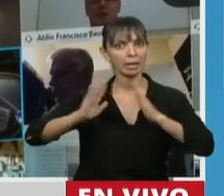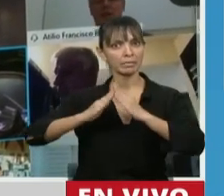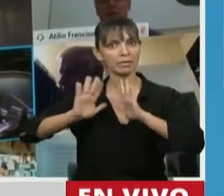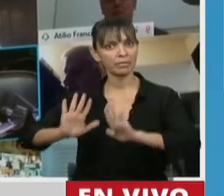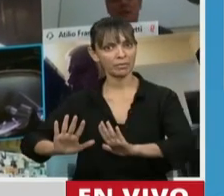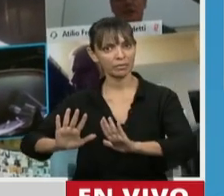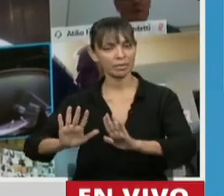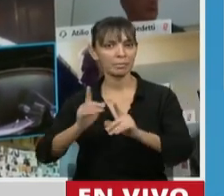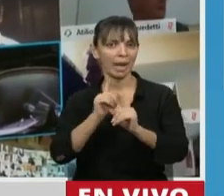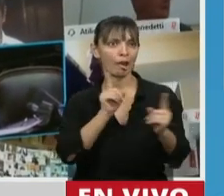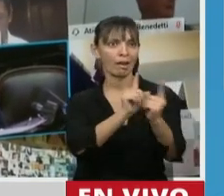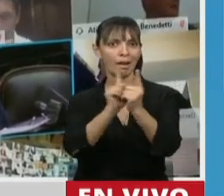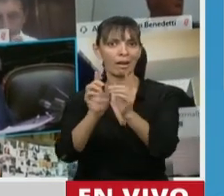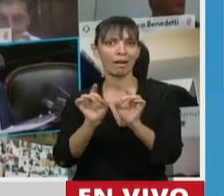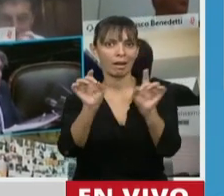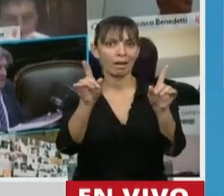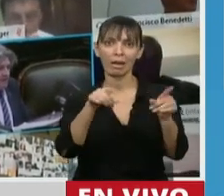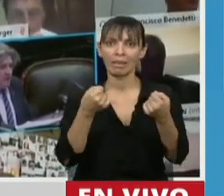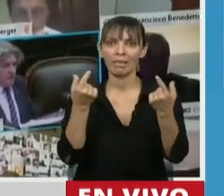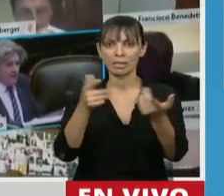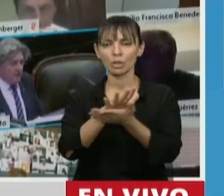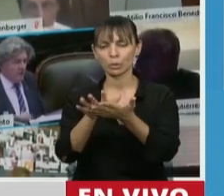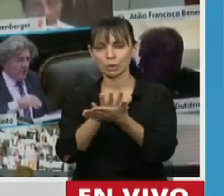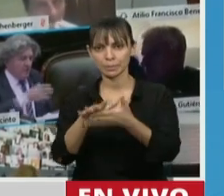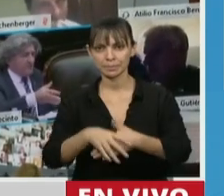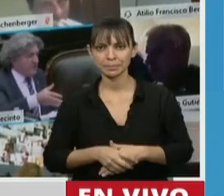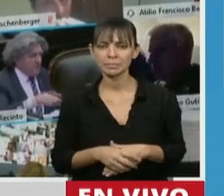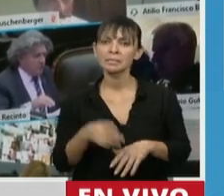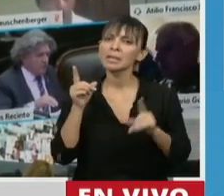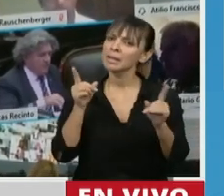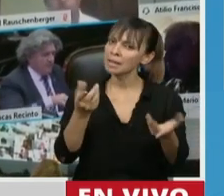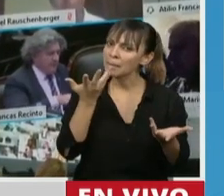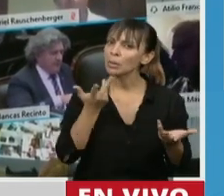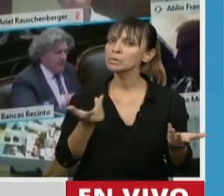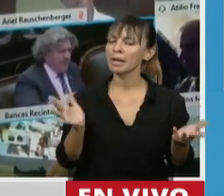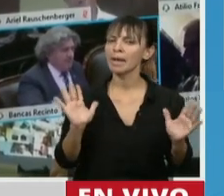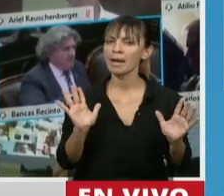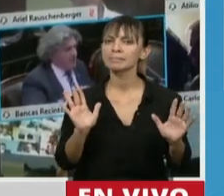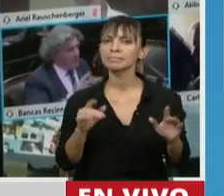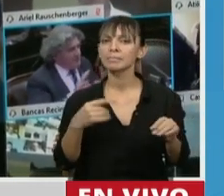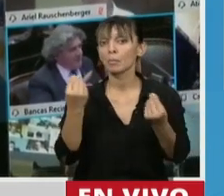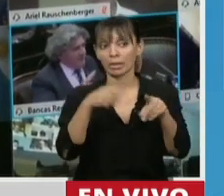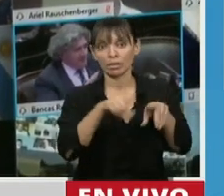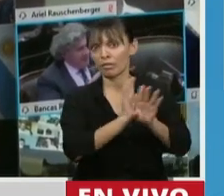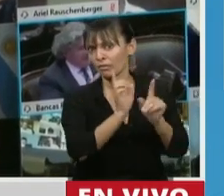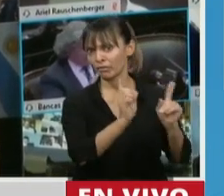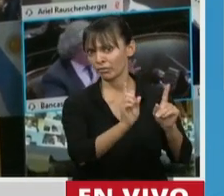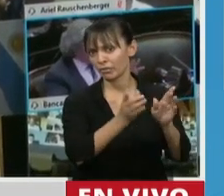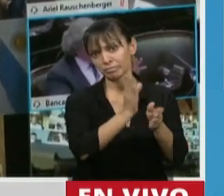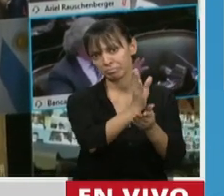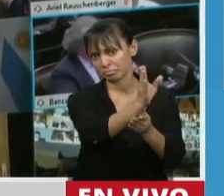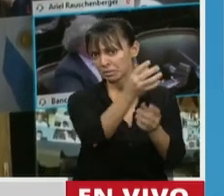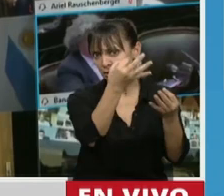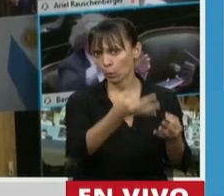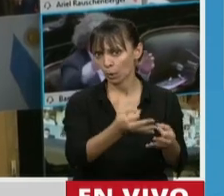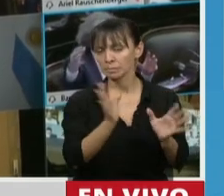justamente evitar el contagio va a ser una solución. Pero me gustaría hacer una... porque esto va a quedar en el tiempo, y